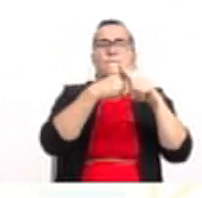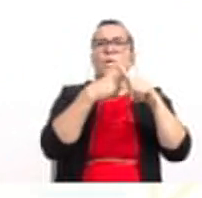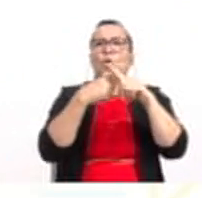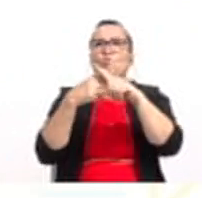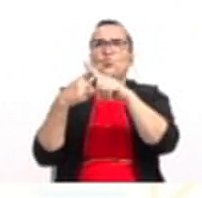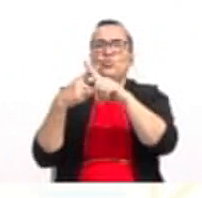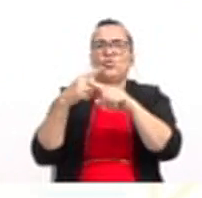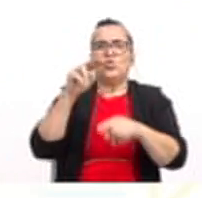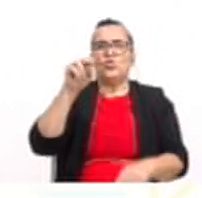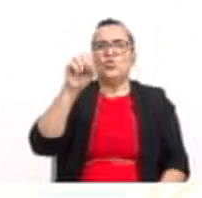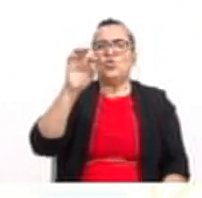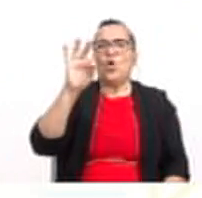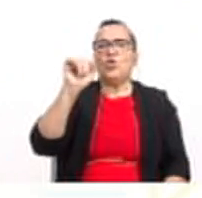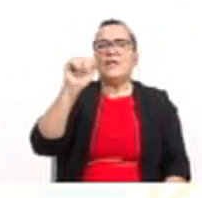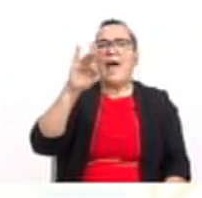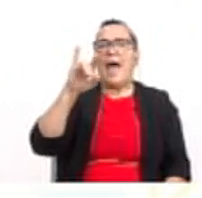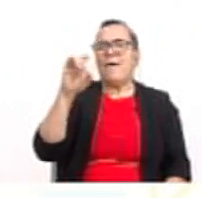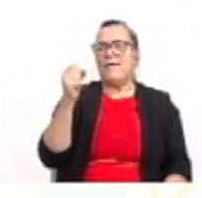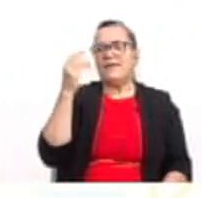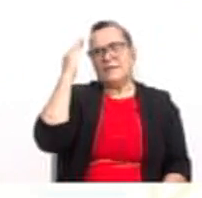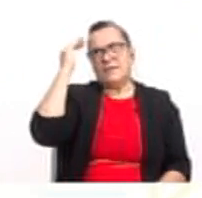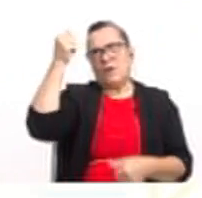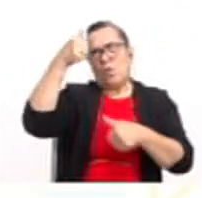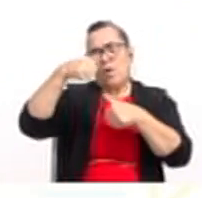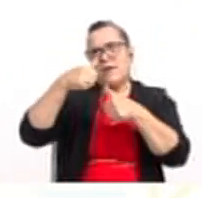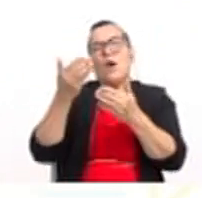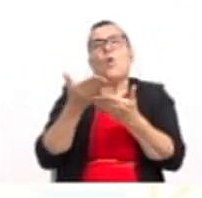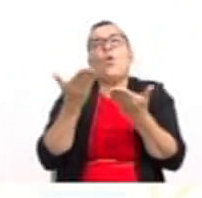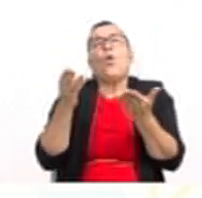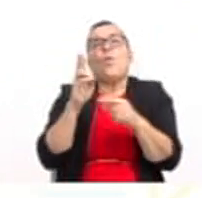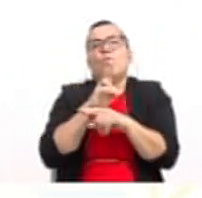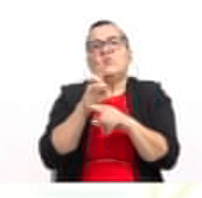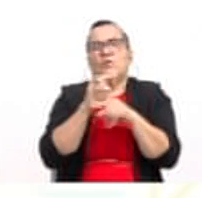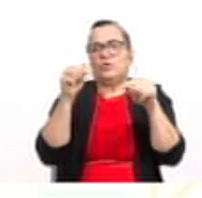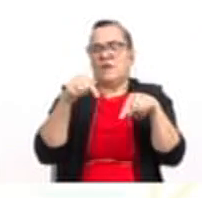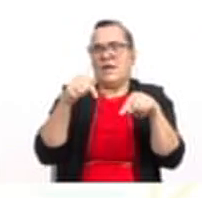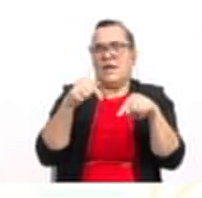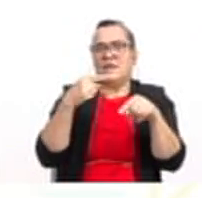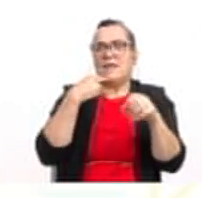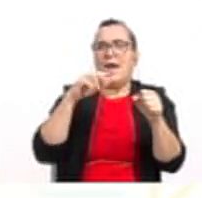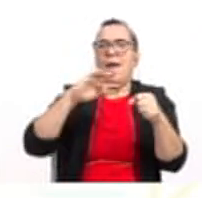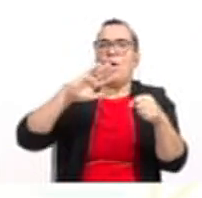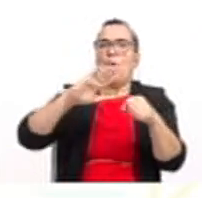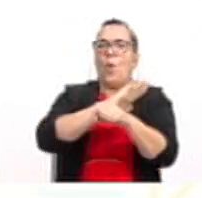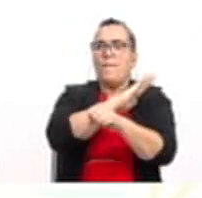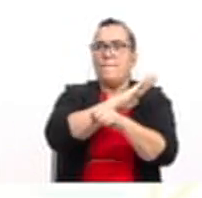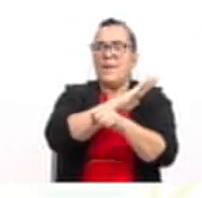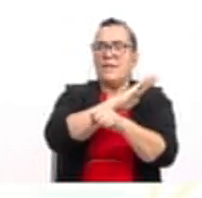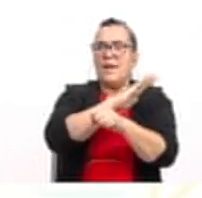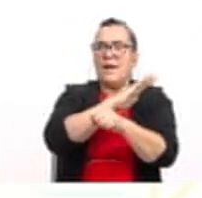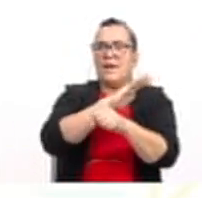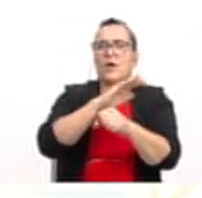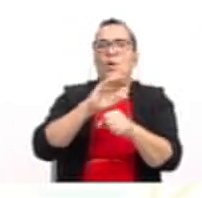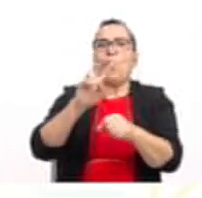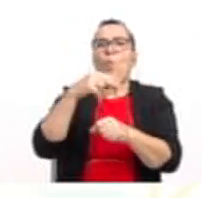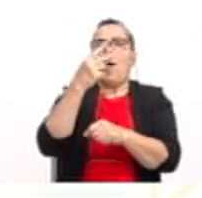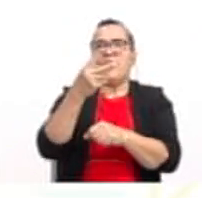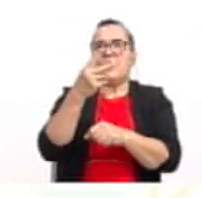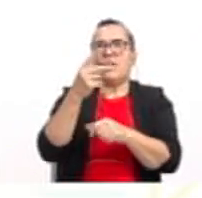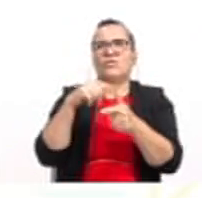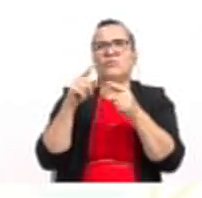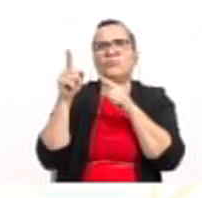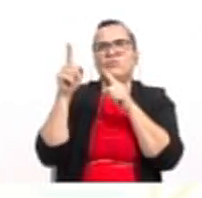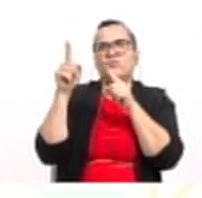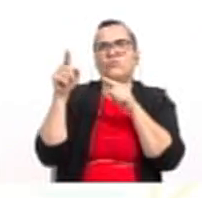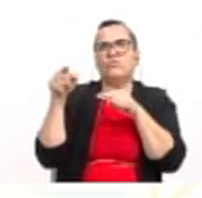cómo estamos utilizándolos acá en este proceso que se llama completar cuadrados. Ahora bien, ¿cuánto da